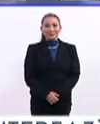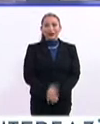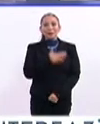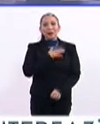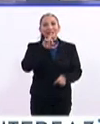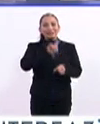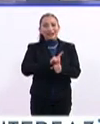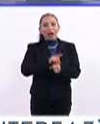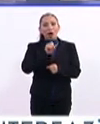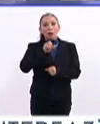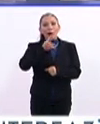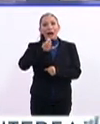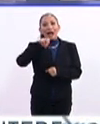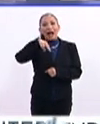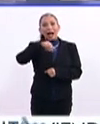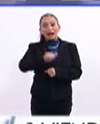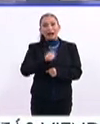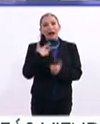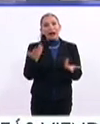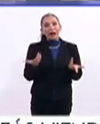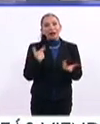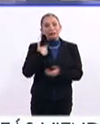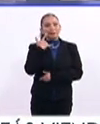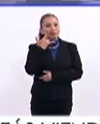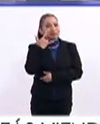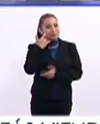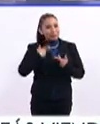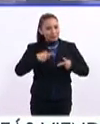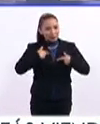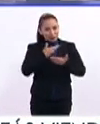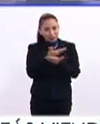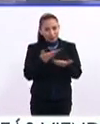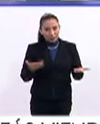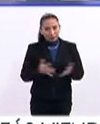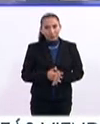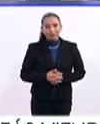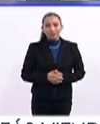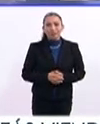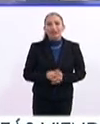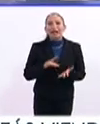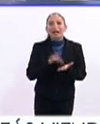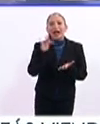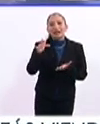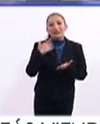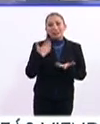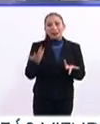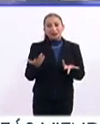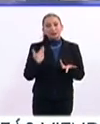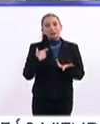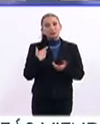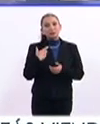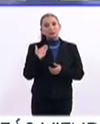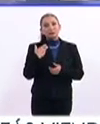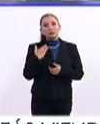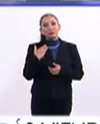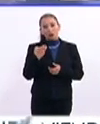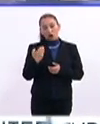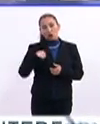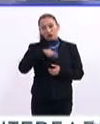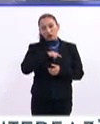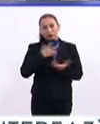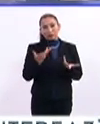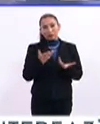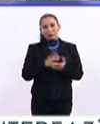Buenos días, Omar, Ana, es un amable auditorio. Bueno, gracias por estar con nosotros.